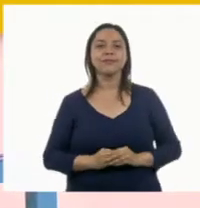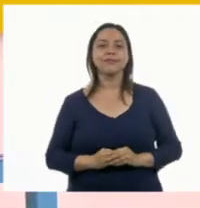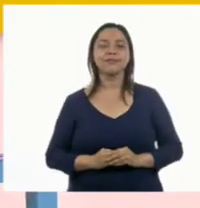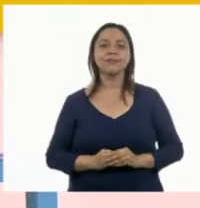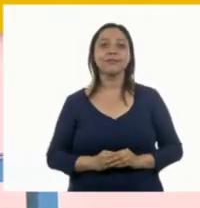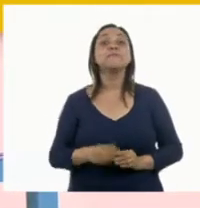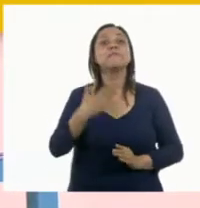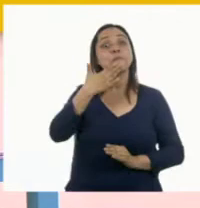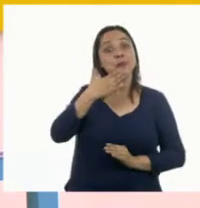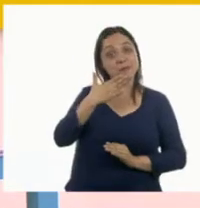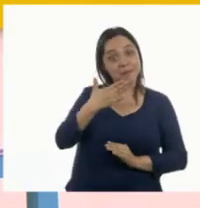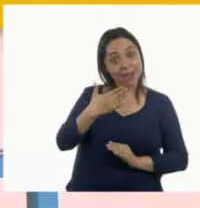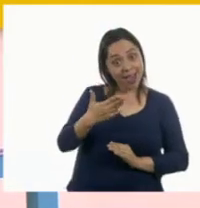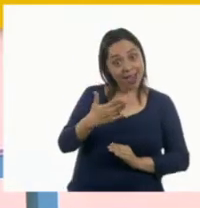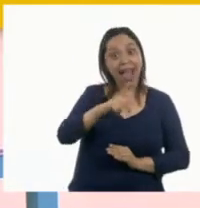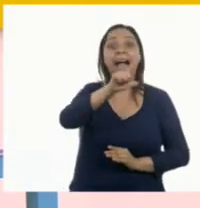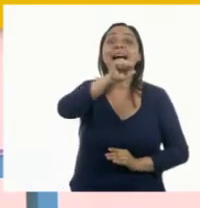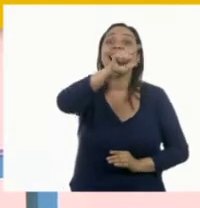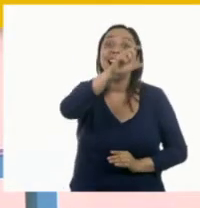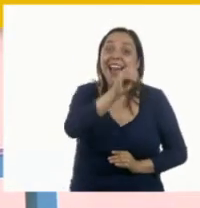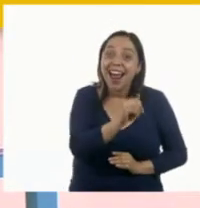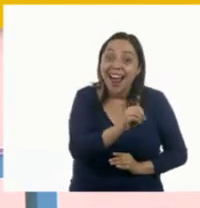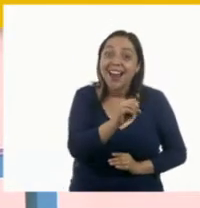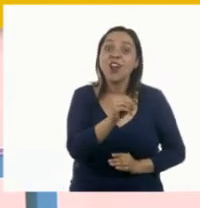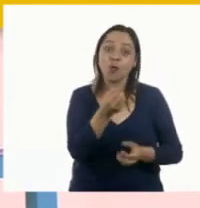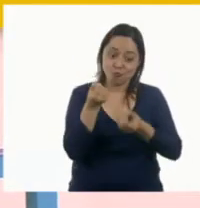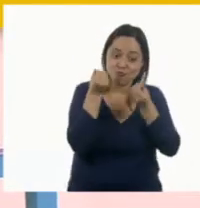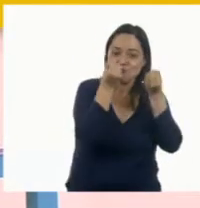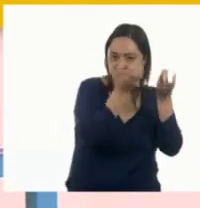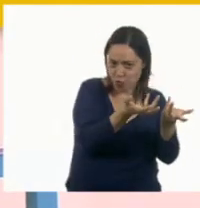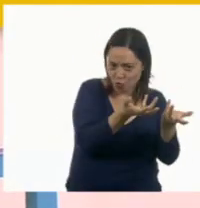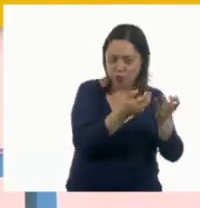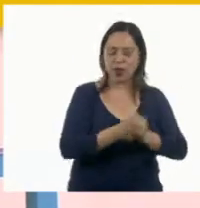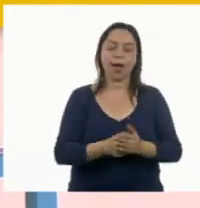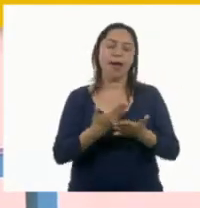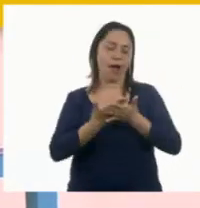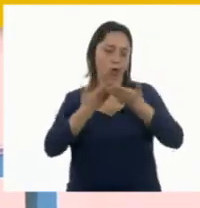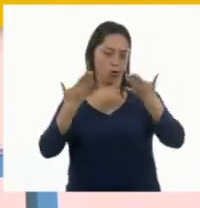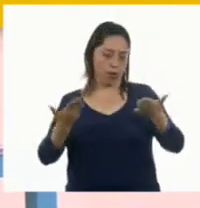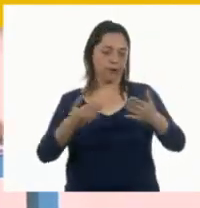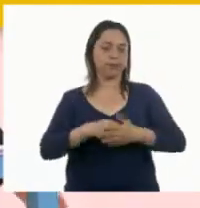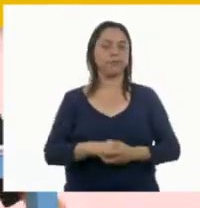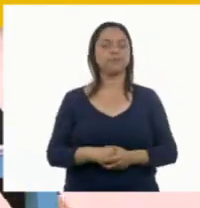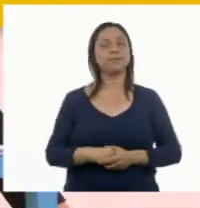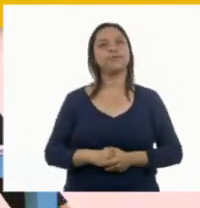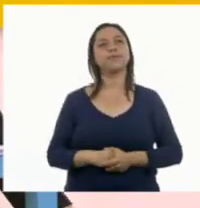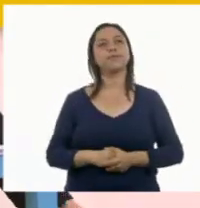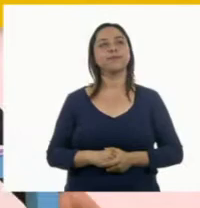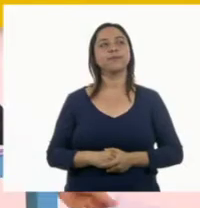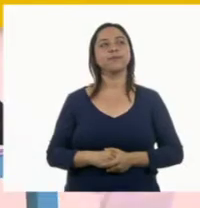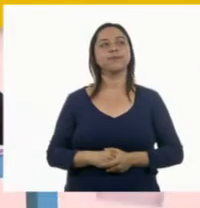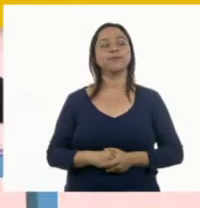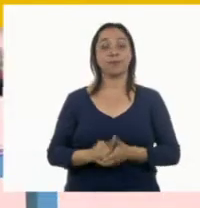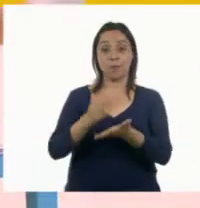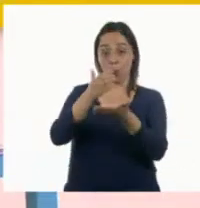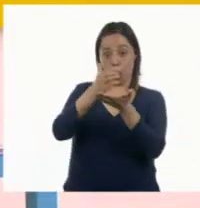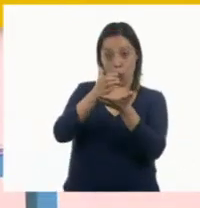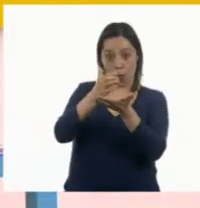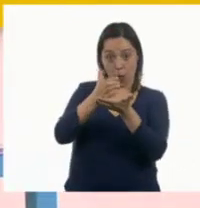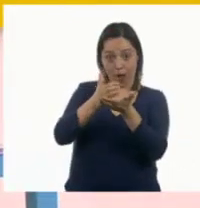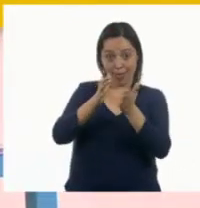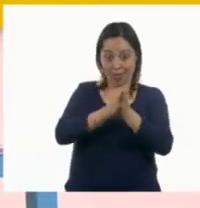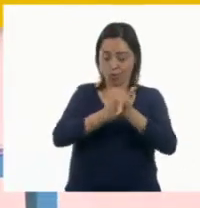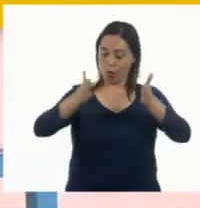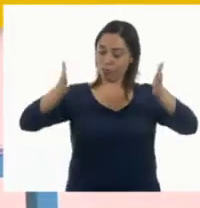Muy bien. ¡A Lalo! ¿Y a quién crees que le voy a regalar un cuaderno de dibujo?